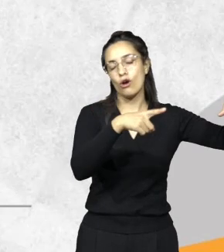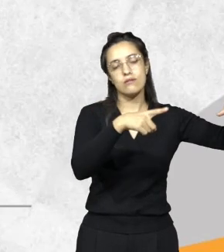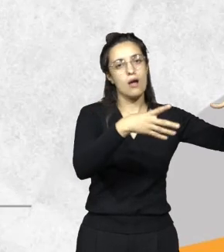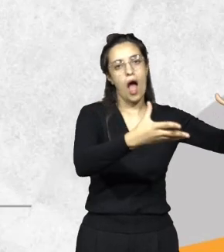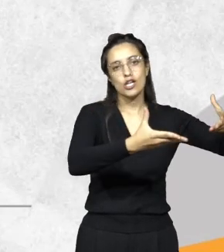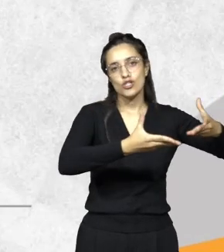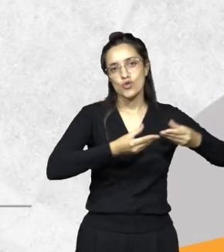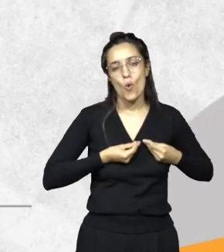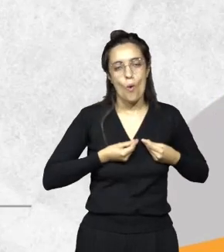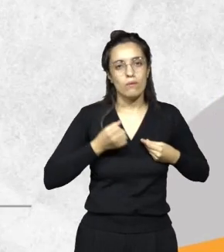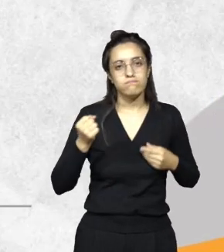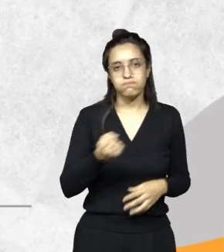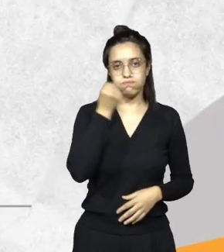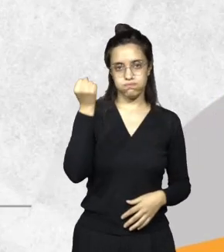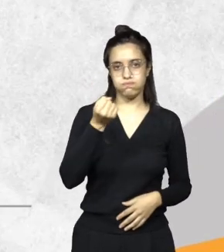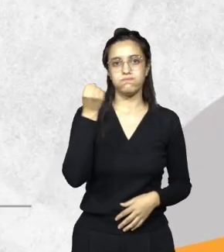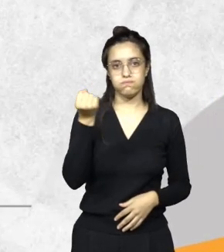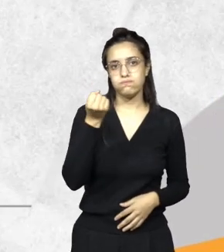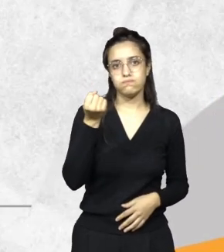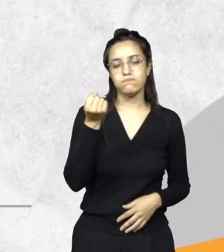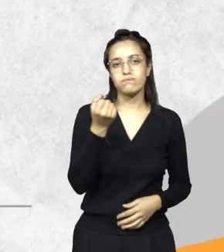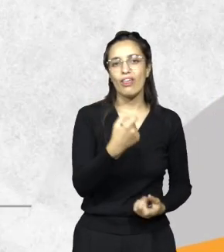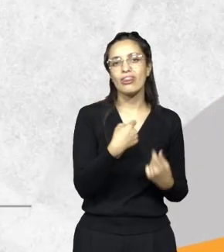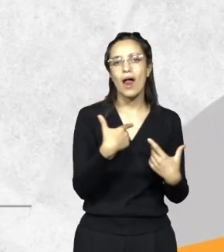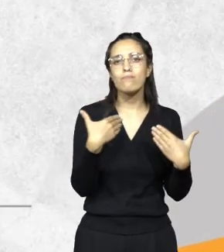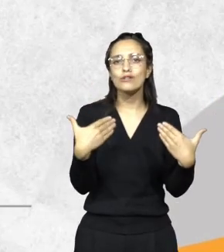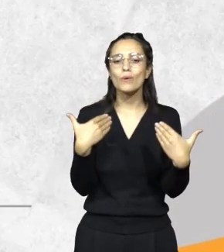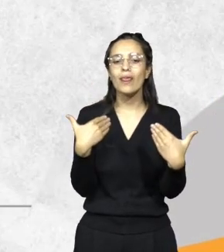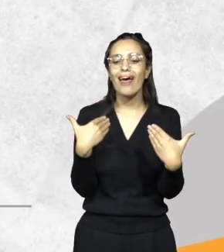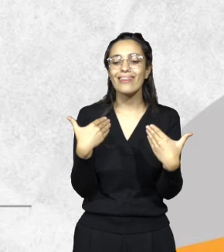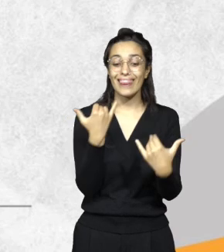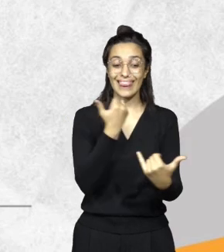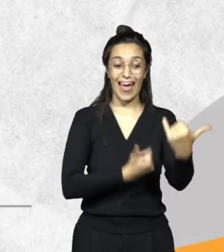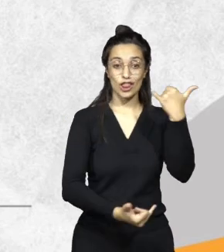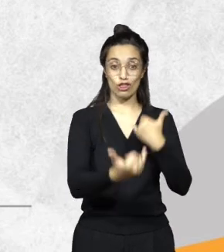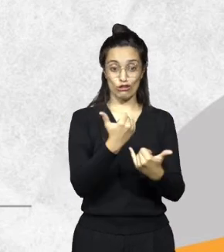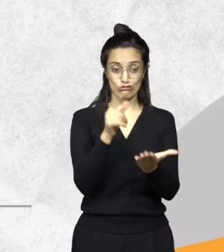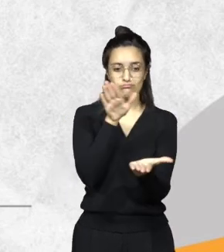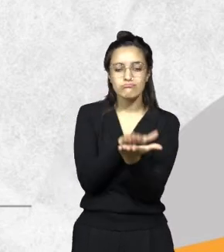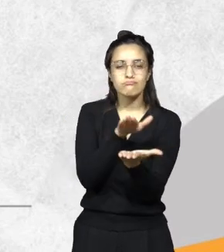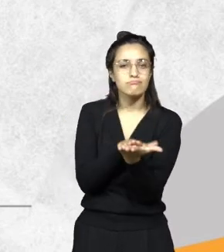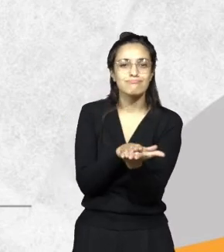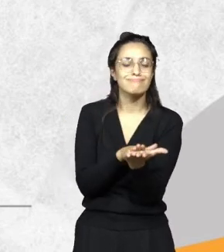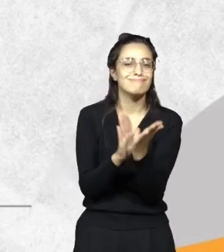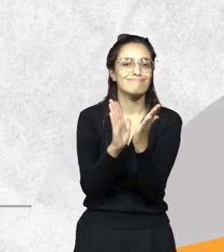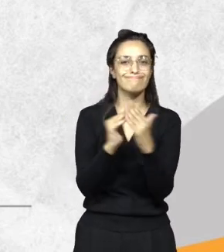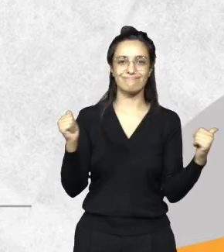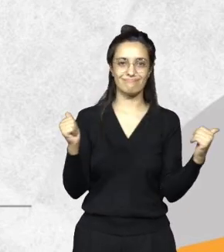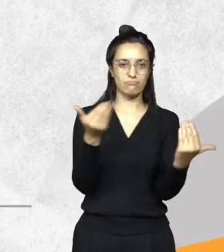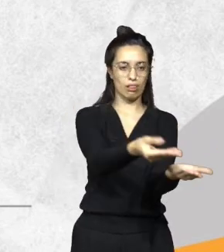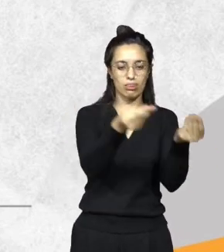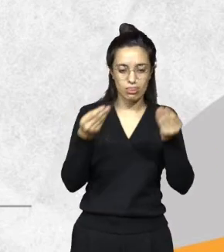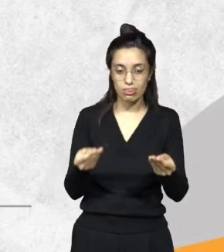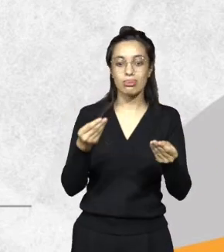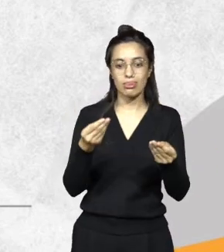tener esos datos de manera inmediata. O sea, la disponibilidad de datos nos permite avanzar